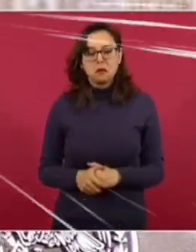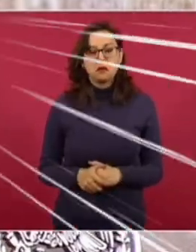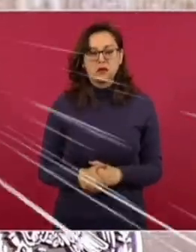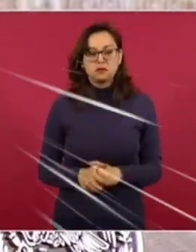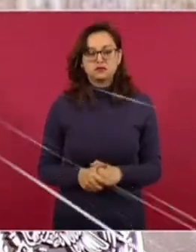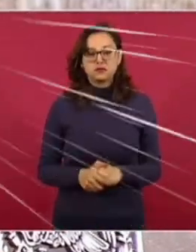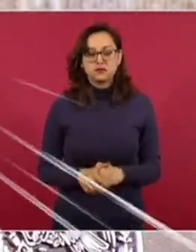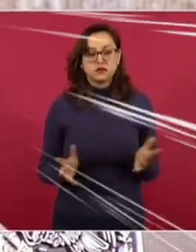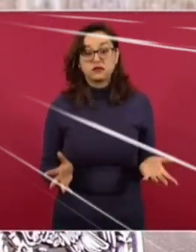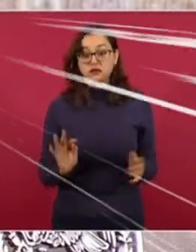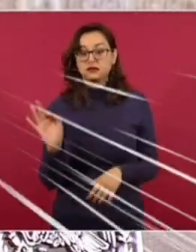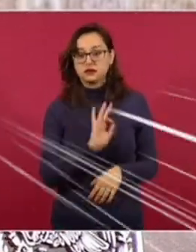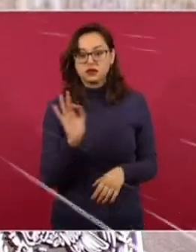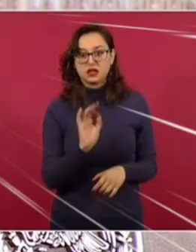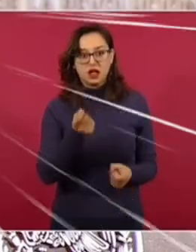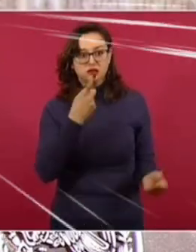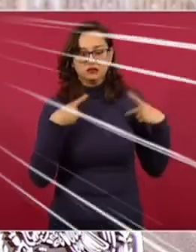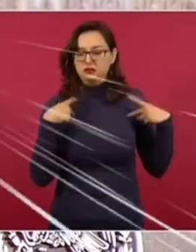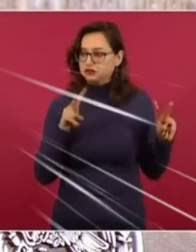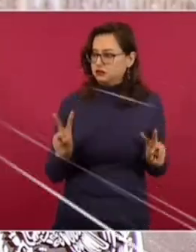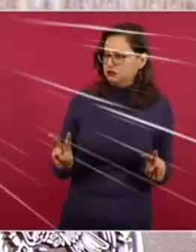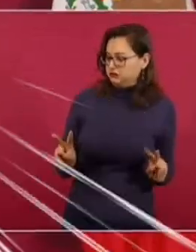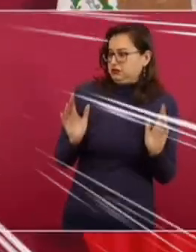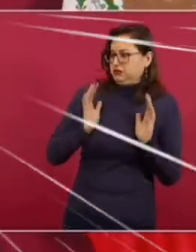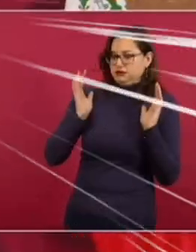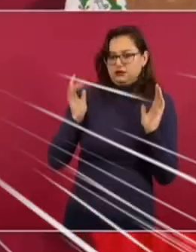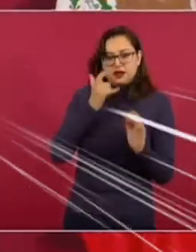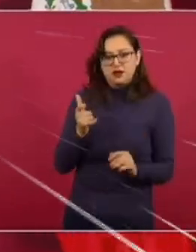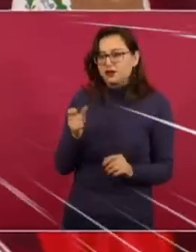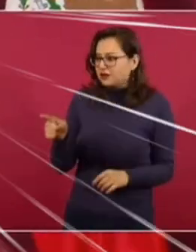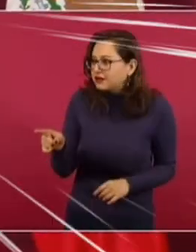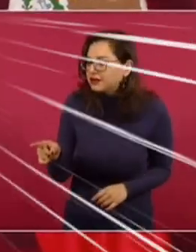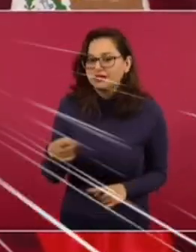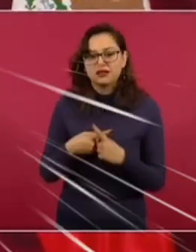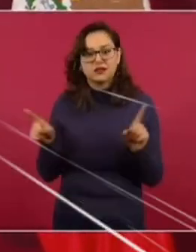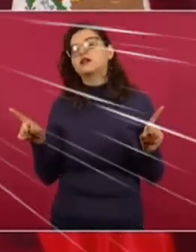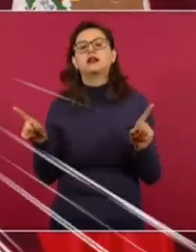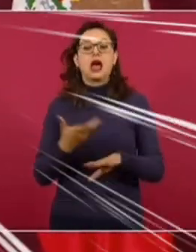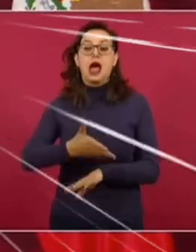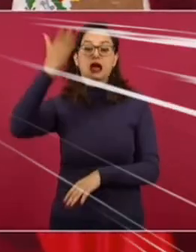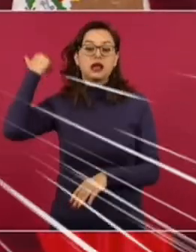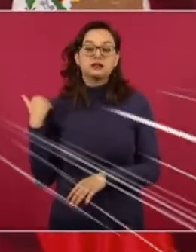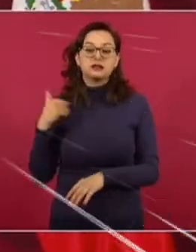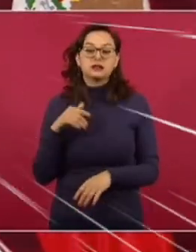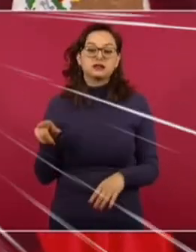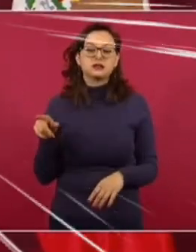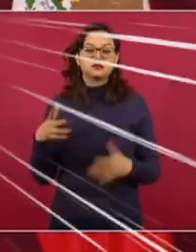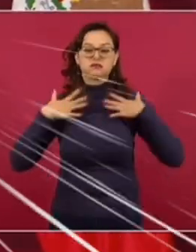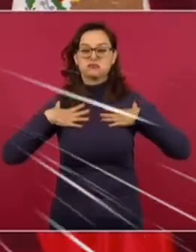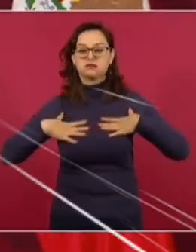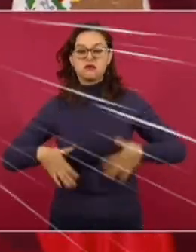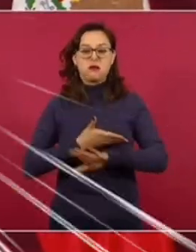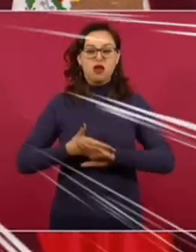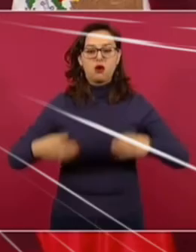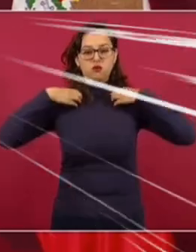Hasta se deben de extrañar, que ya no hay los guayabalados, ya leguas, no se veía, que eran políticos.